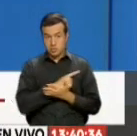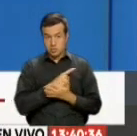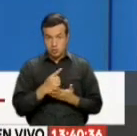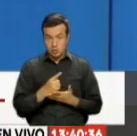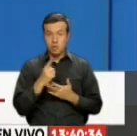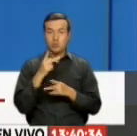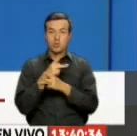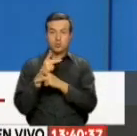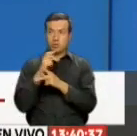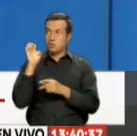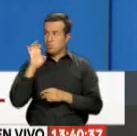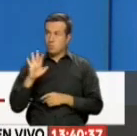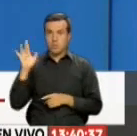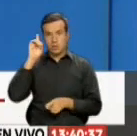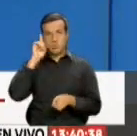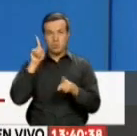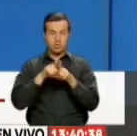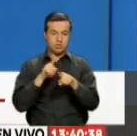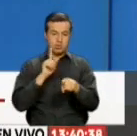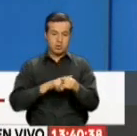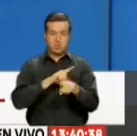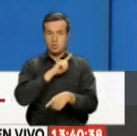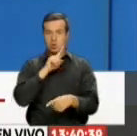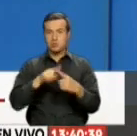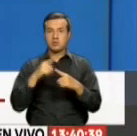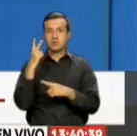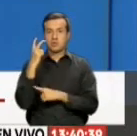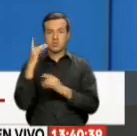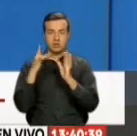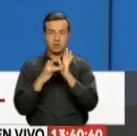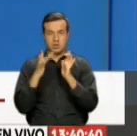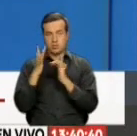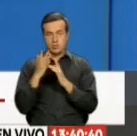El Consejo Europeo Acuerda una extensión Hasta el 12 de abril